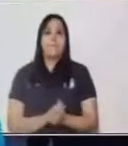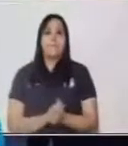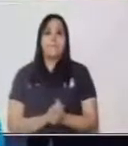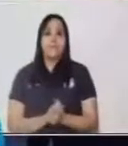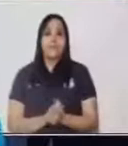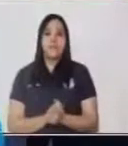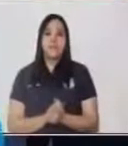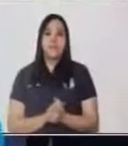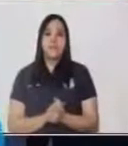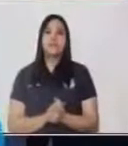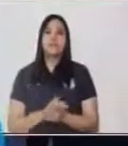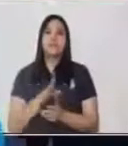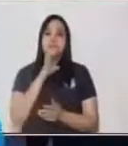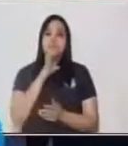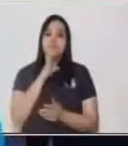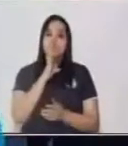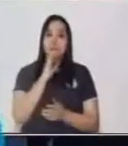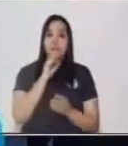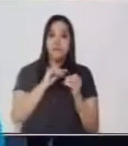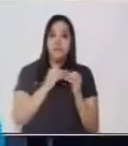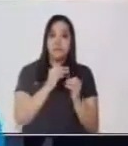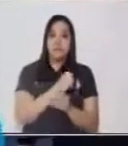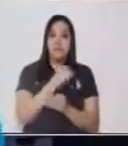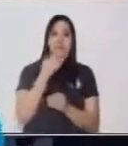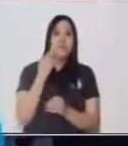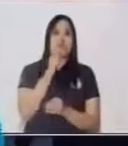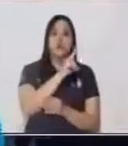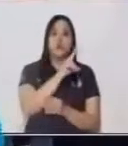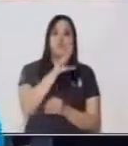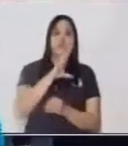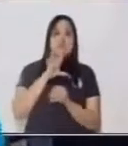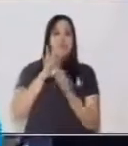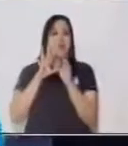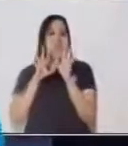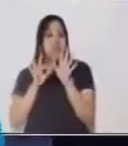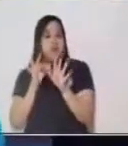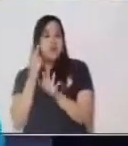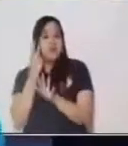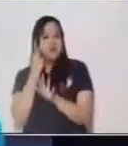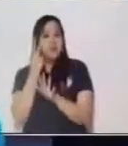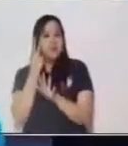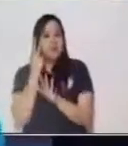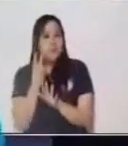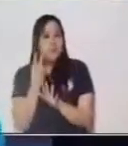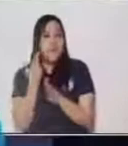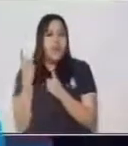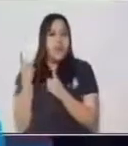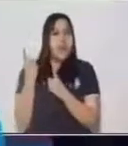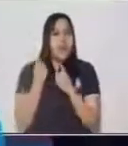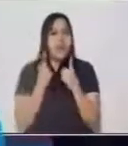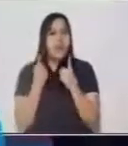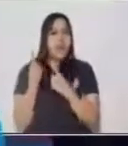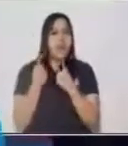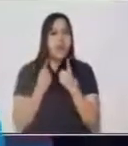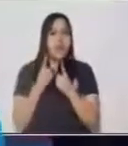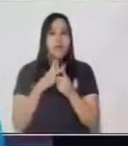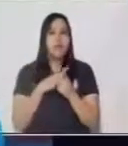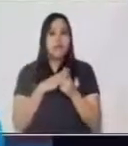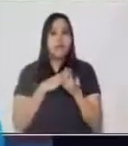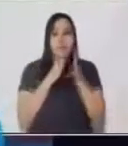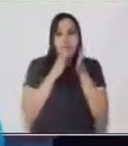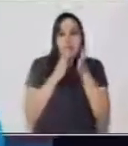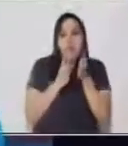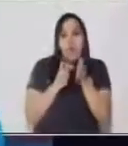Cuando hablamos del número 258, debemos ver en qué posición de la tabla debemos colocar